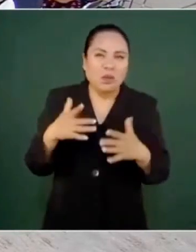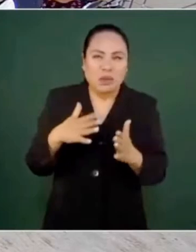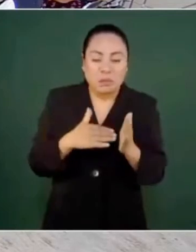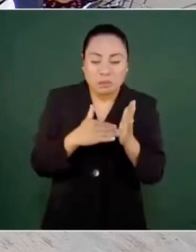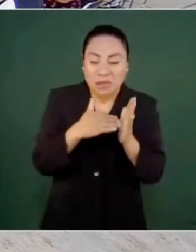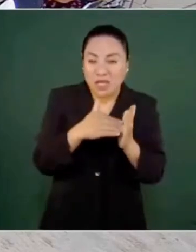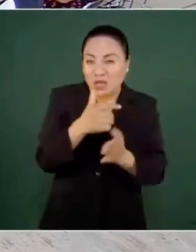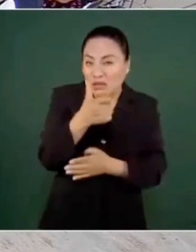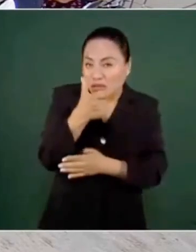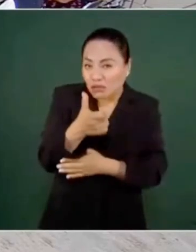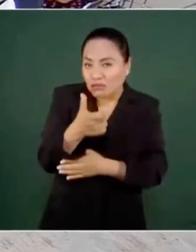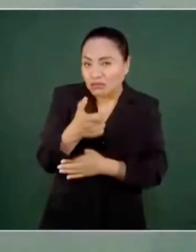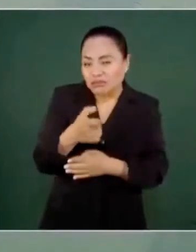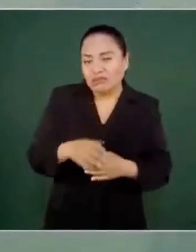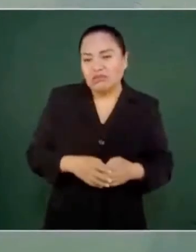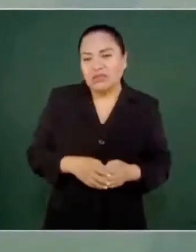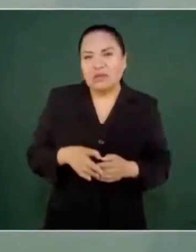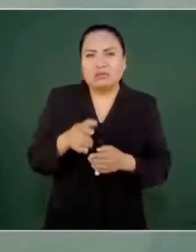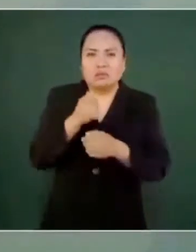menciones.